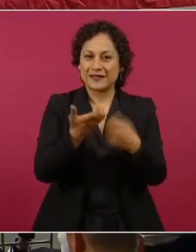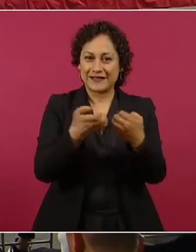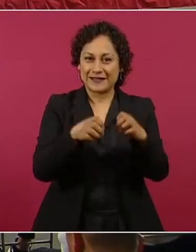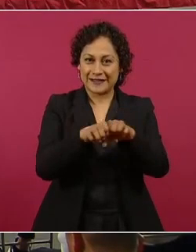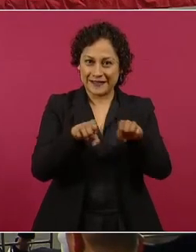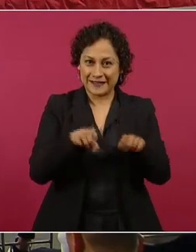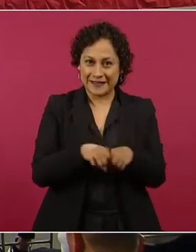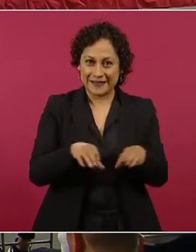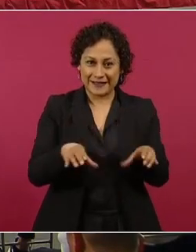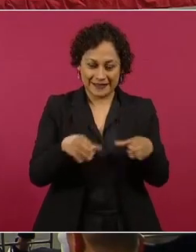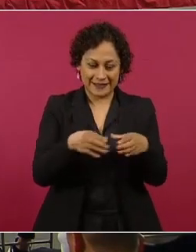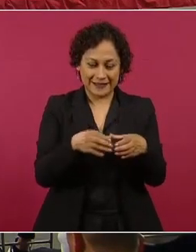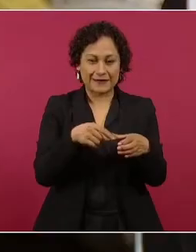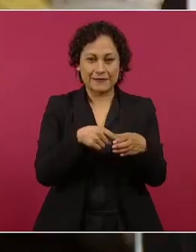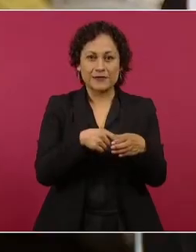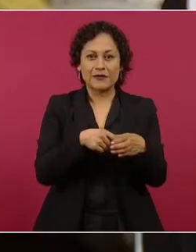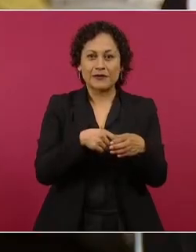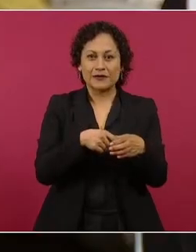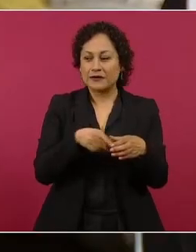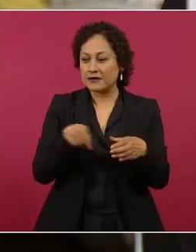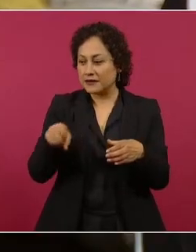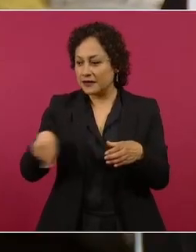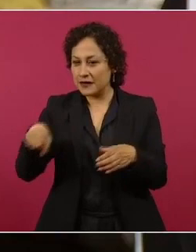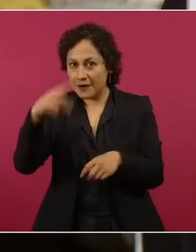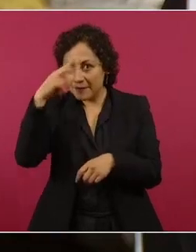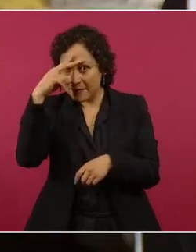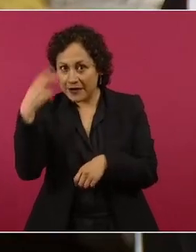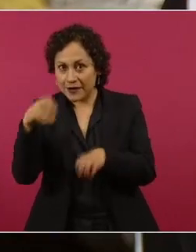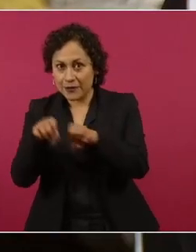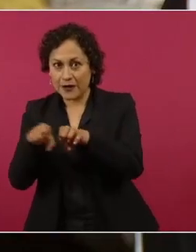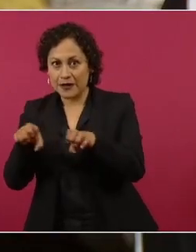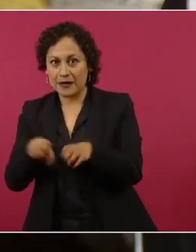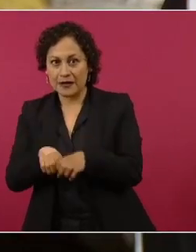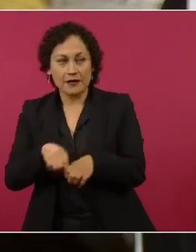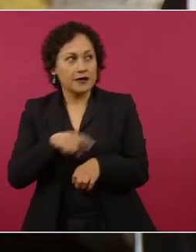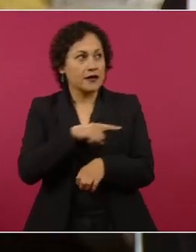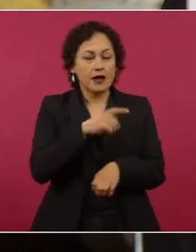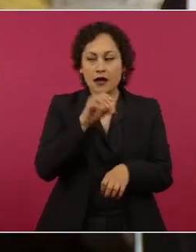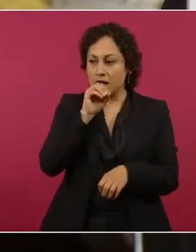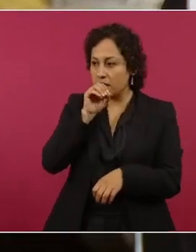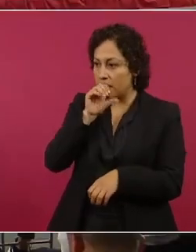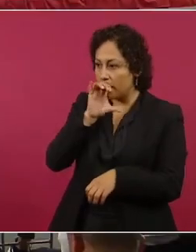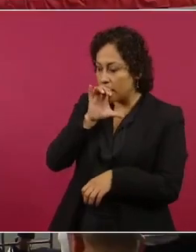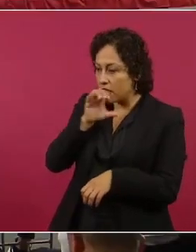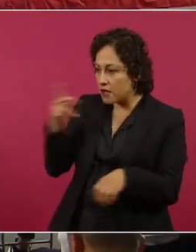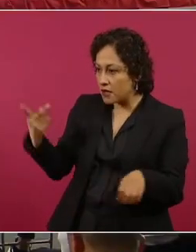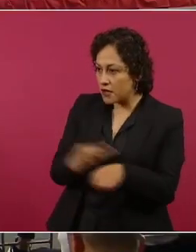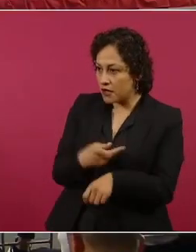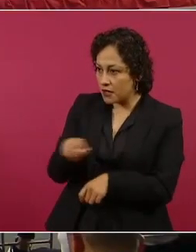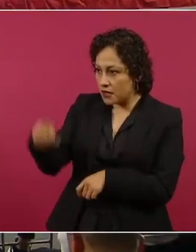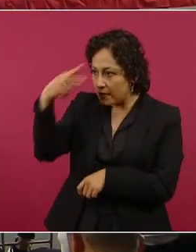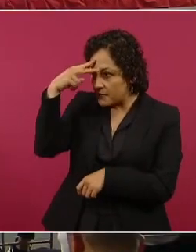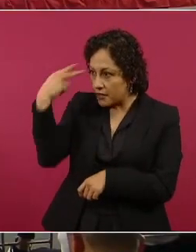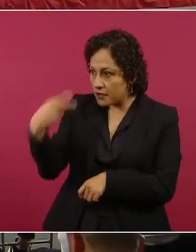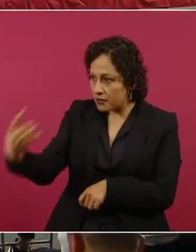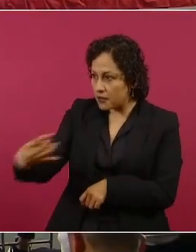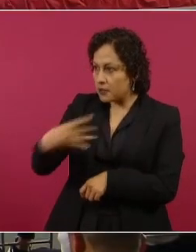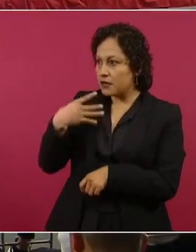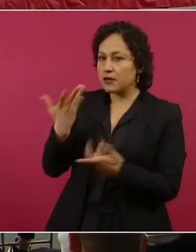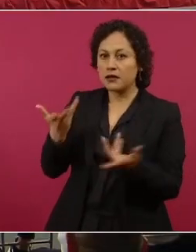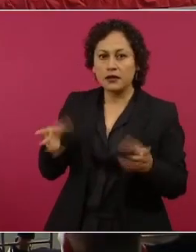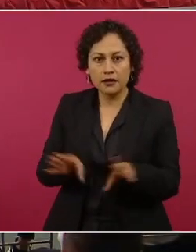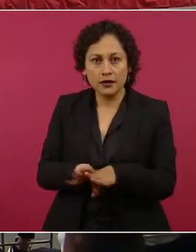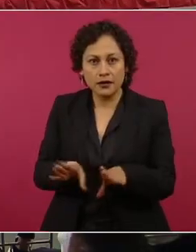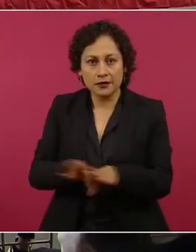Ellos acabaron siendo héroes de los americanos porque no lo podían entender. Pasan a los cuartos de